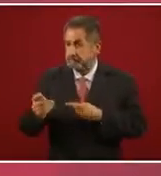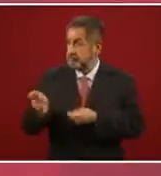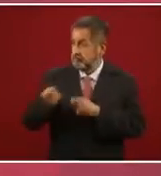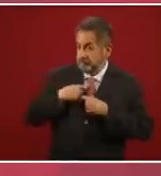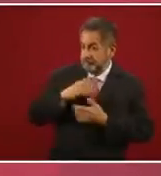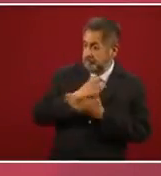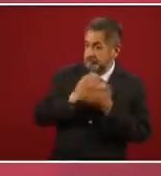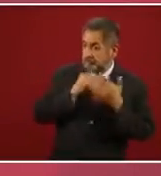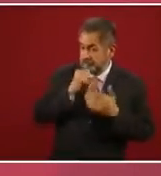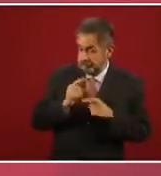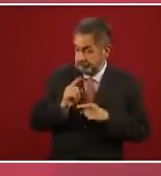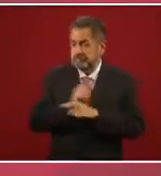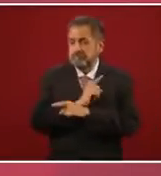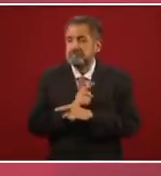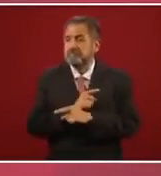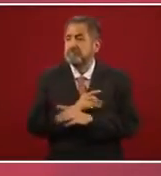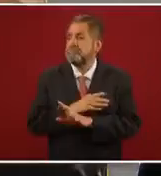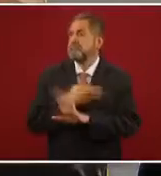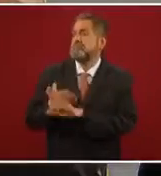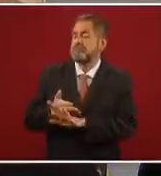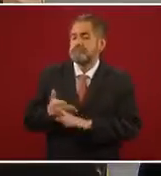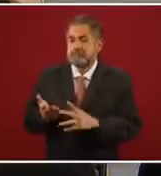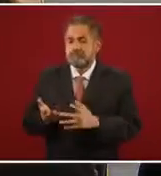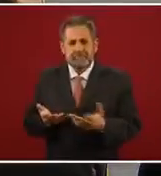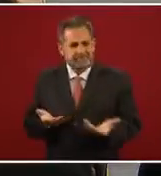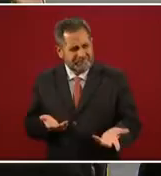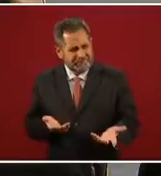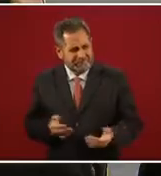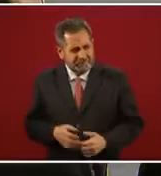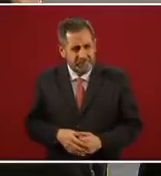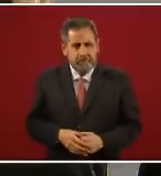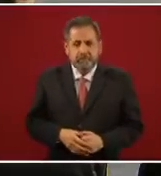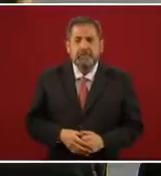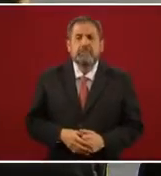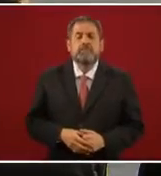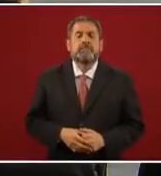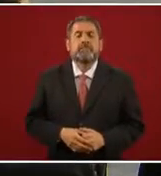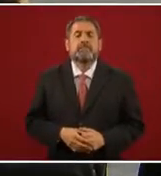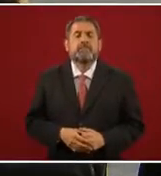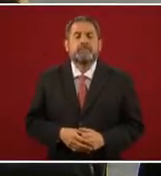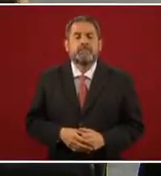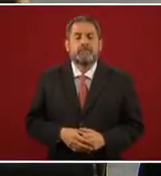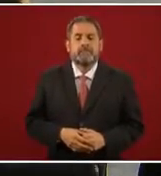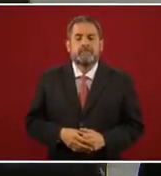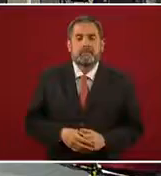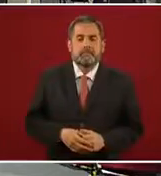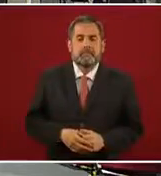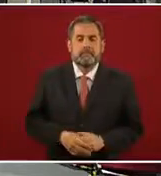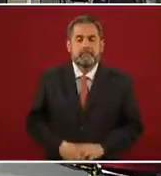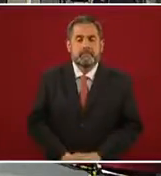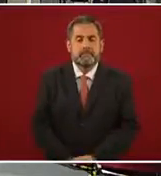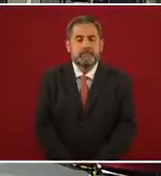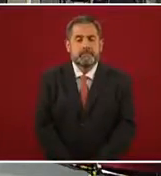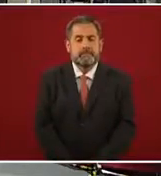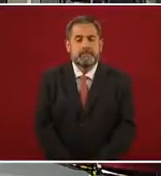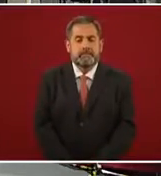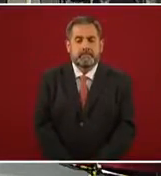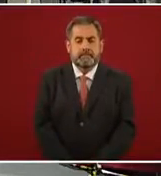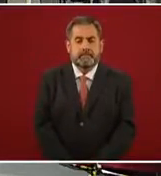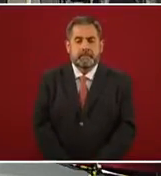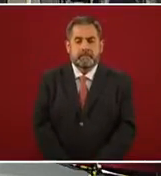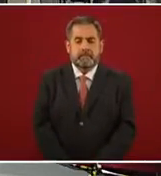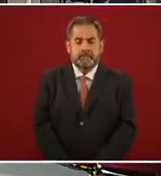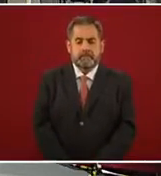ahí te voy. Si, si, habrá shoeboxdita, ¿te a si no hayan